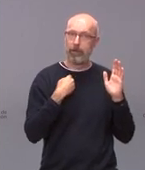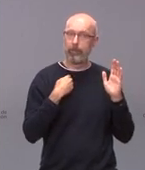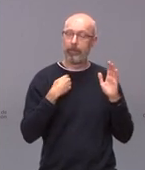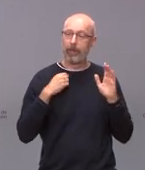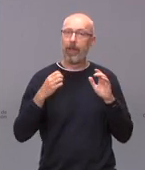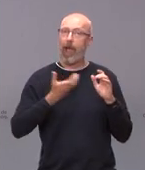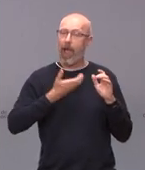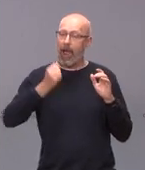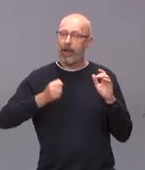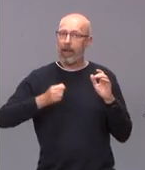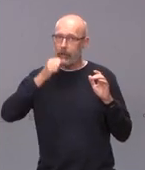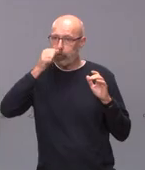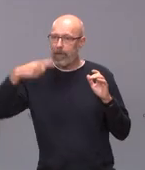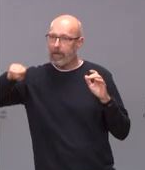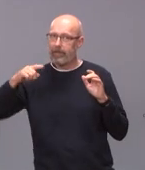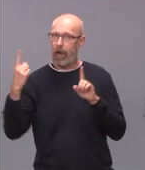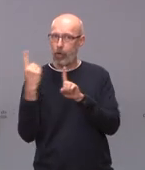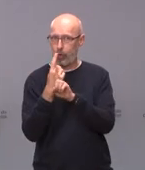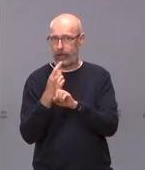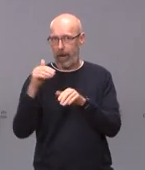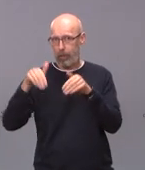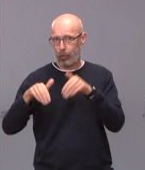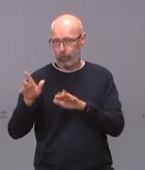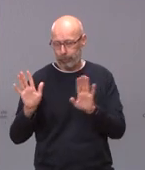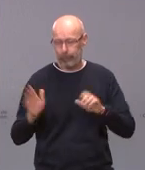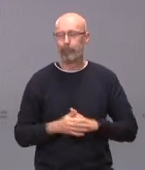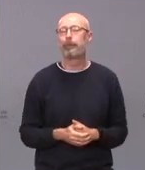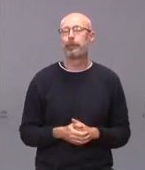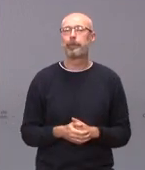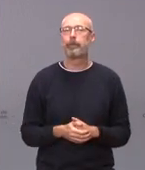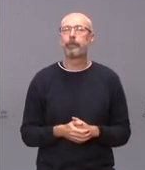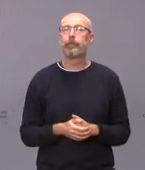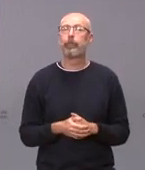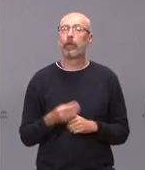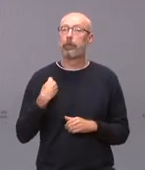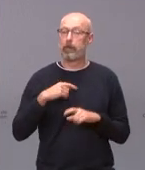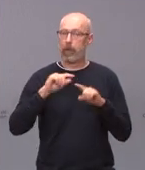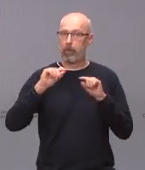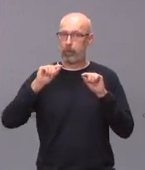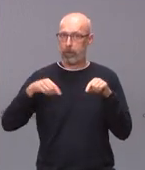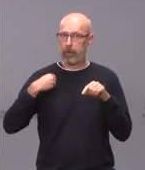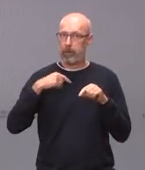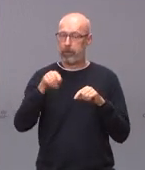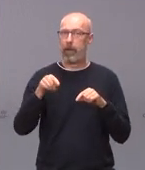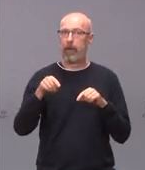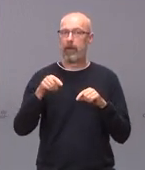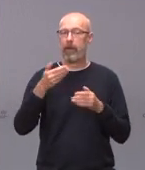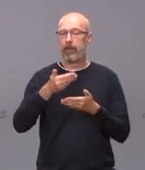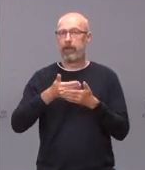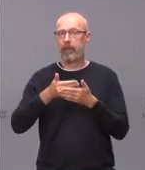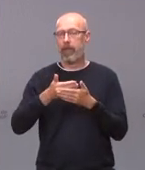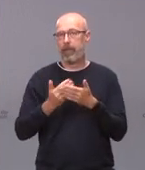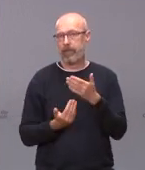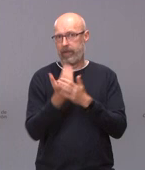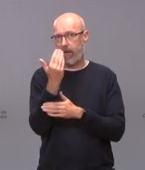Socialista Pues no nos vamos a mover de provincia y vamos a dar paso a Irene Alfajeme del Día de Zamora